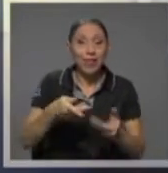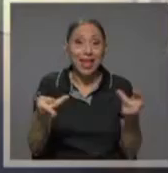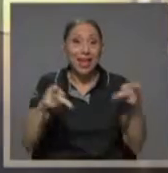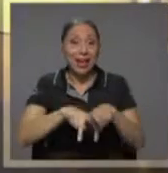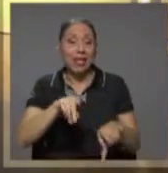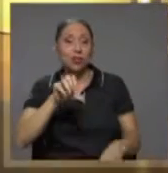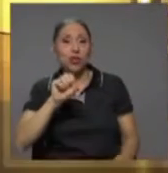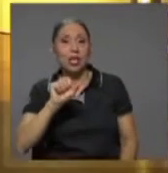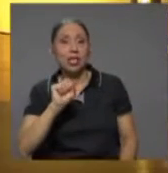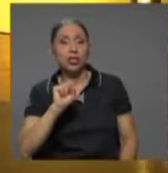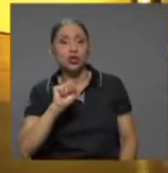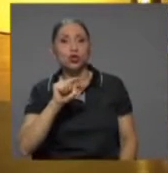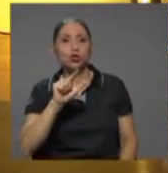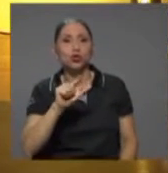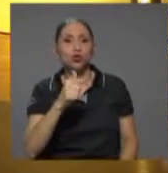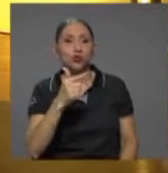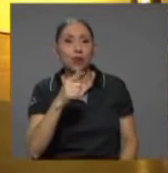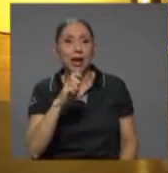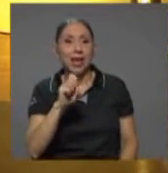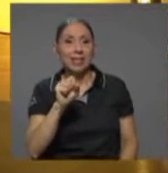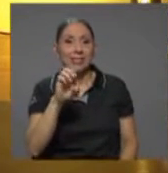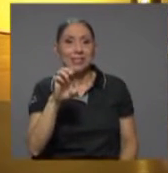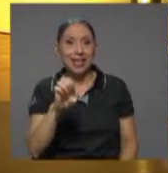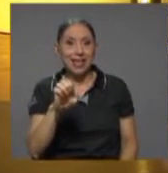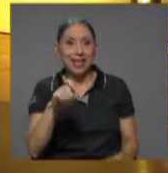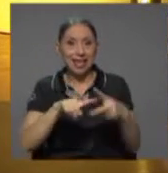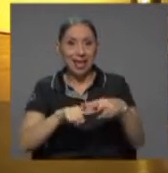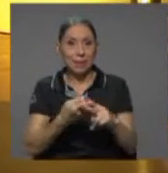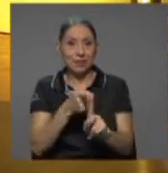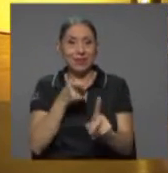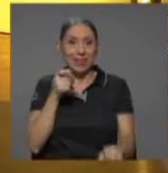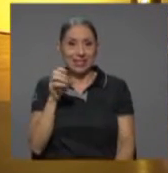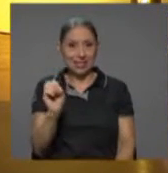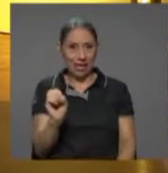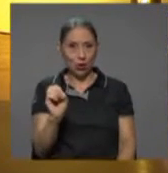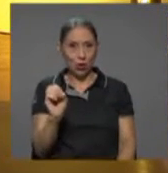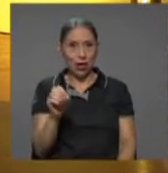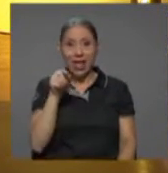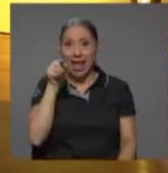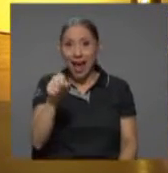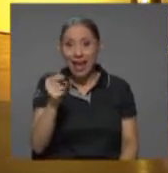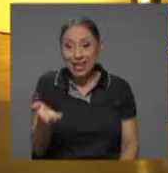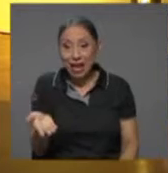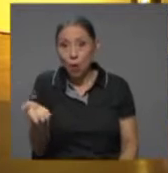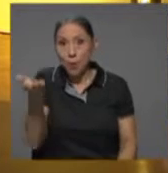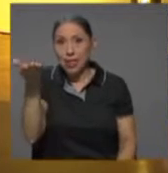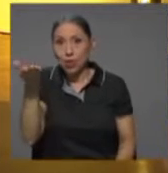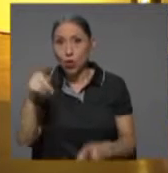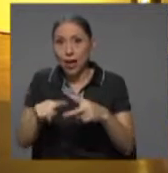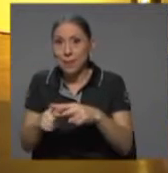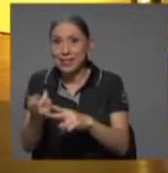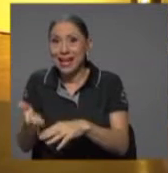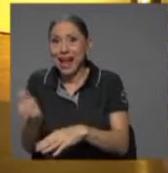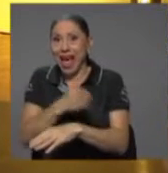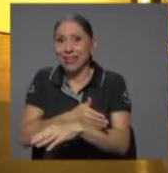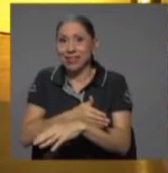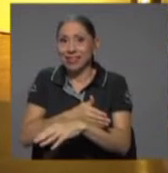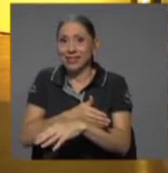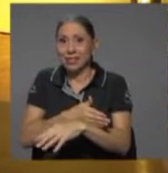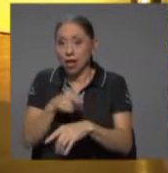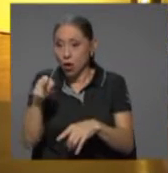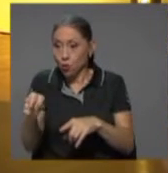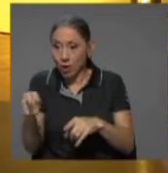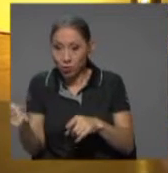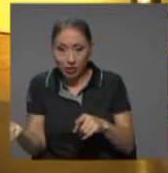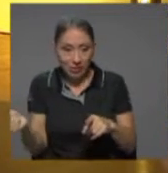mencionaba, que empezaba de cero, se va a empezar el aumento antes que para los demás, cuando se pegue a los demás que están en 20%,